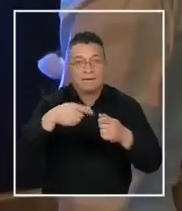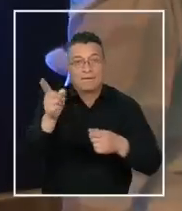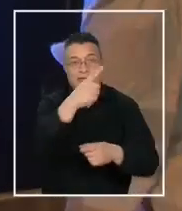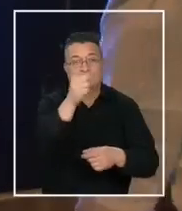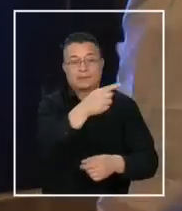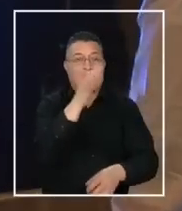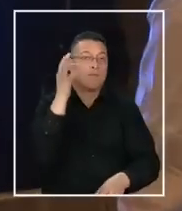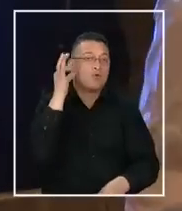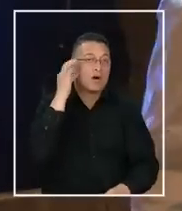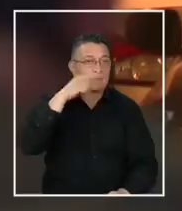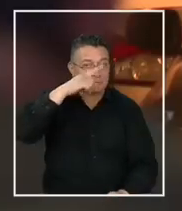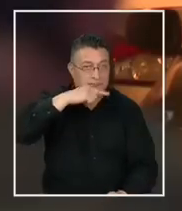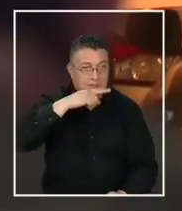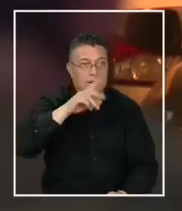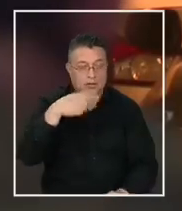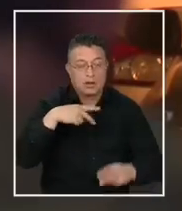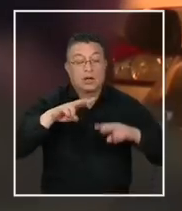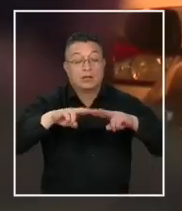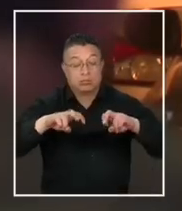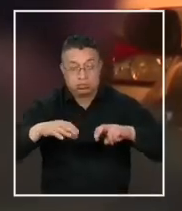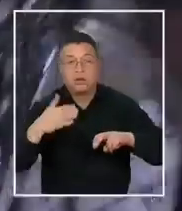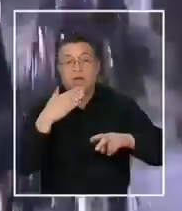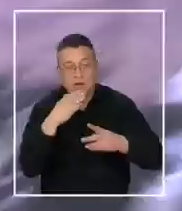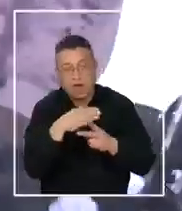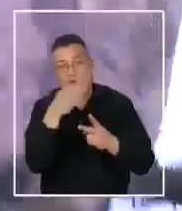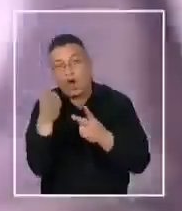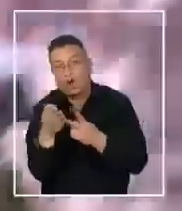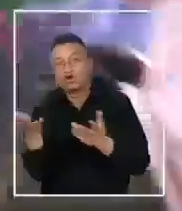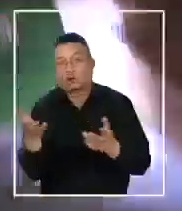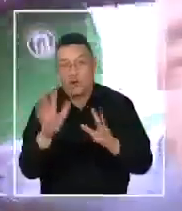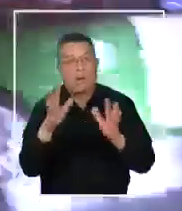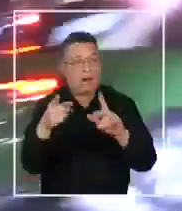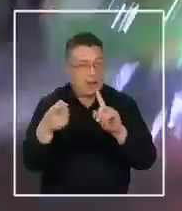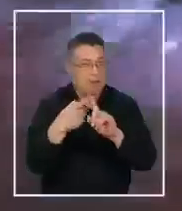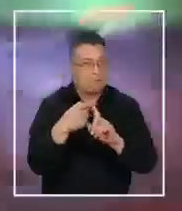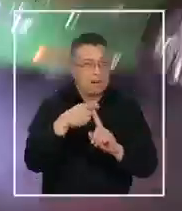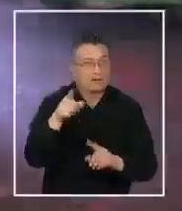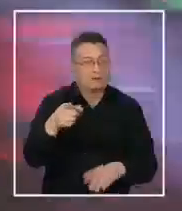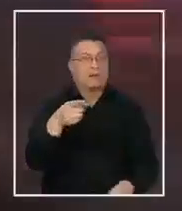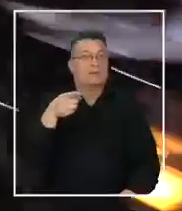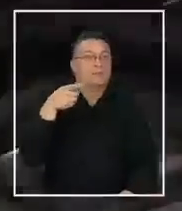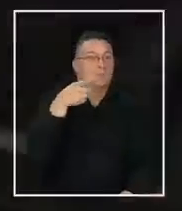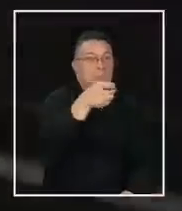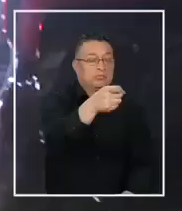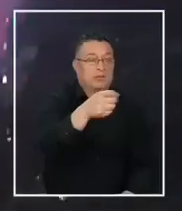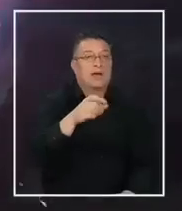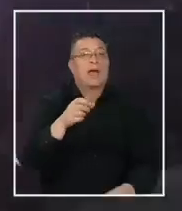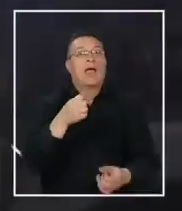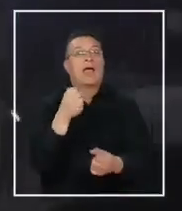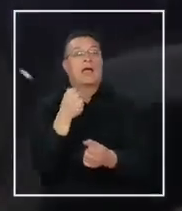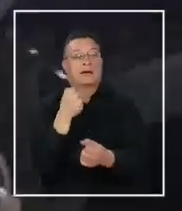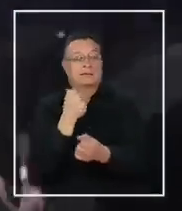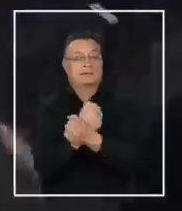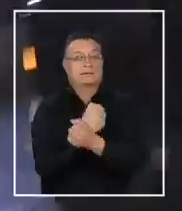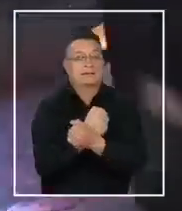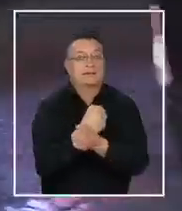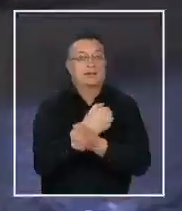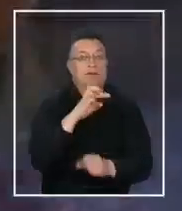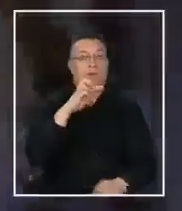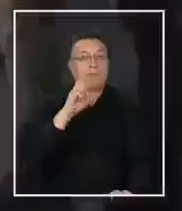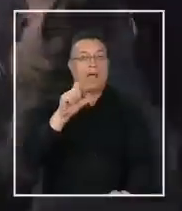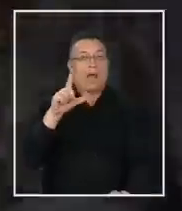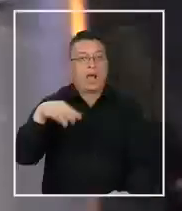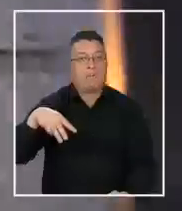y también por la indagatoria que sustenta la Fiscalía Metropolitana por su participación en el crimen del suboficial mayor, Daniel